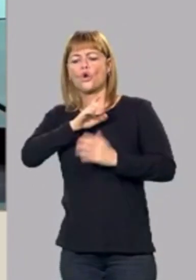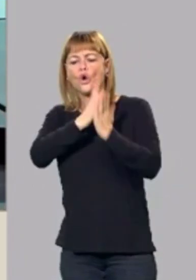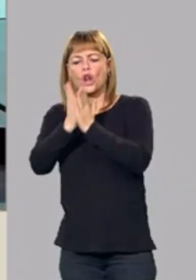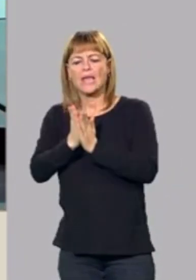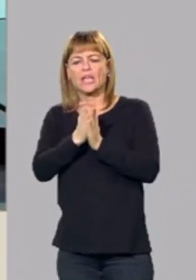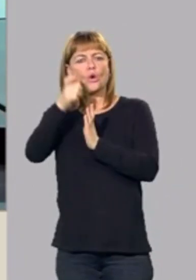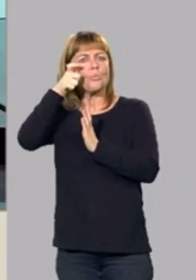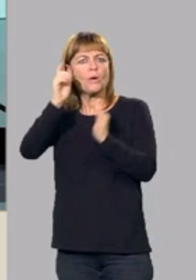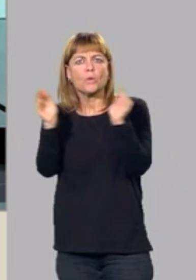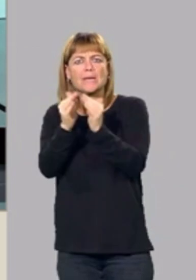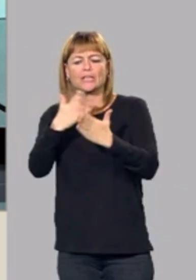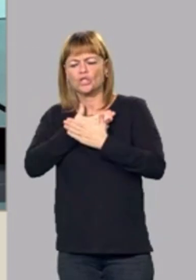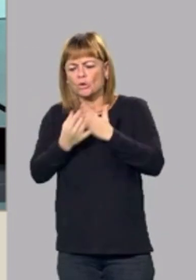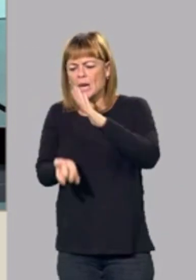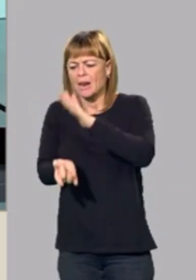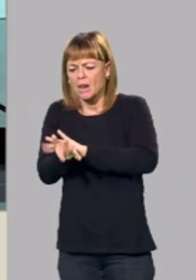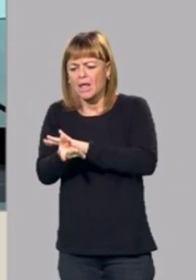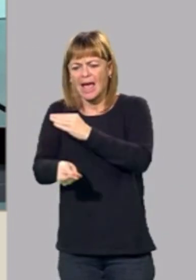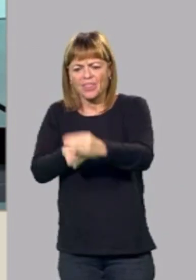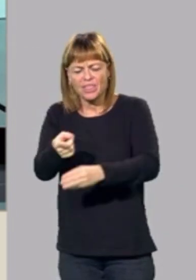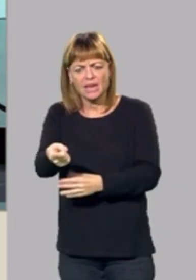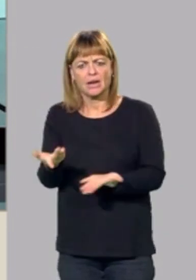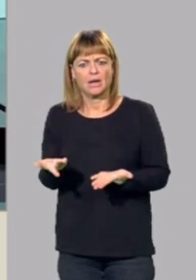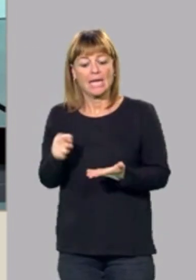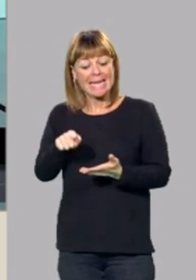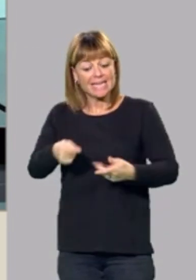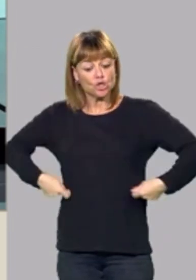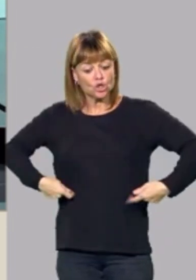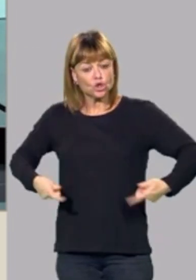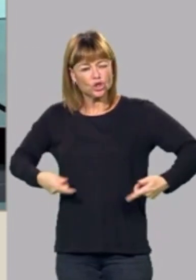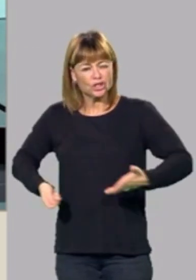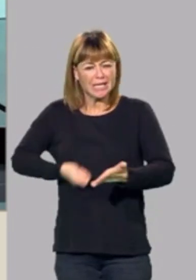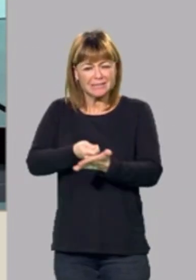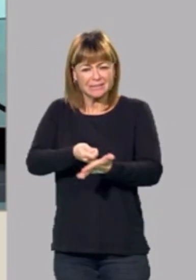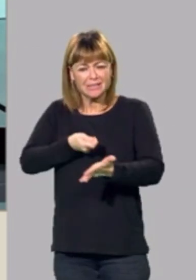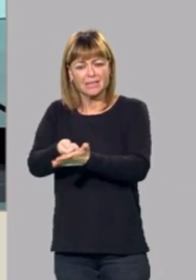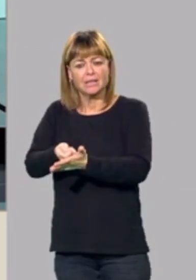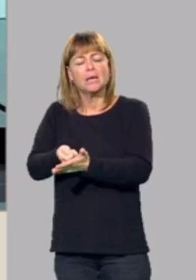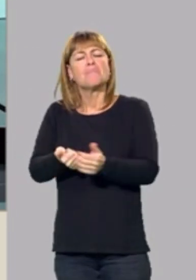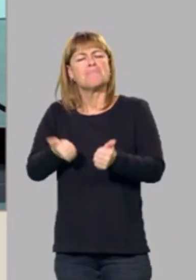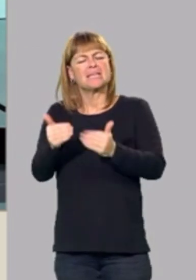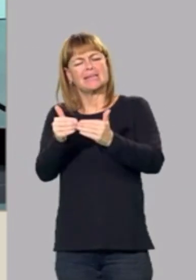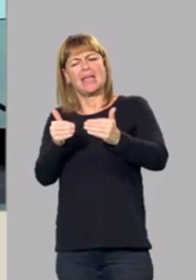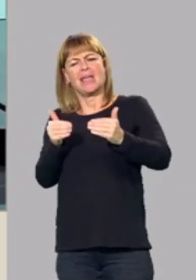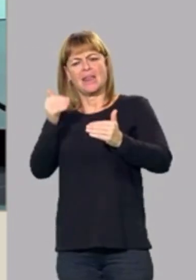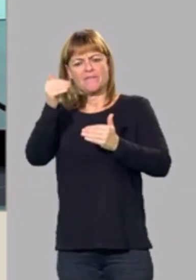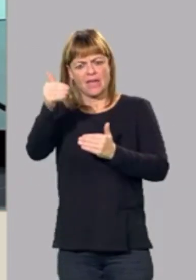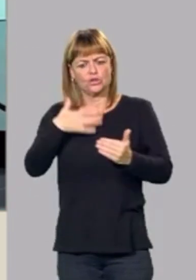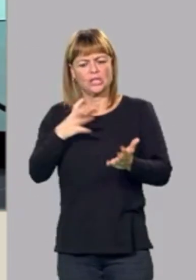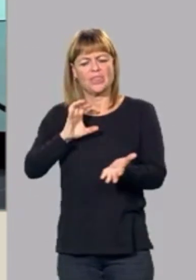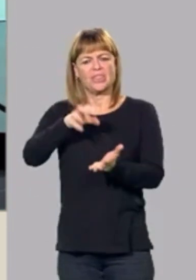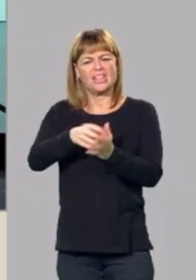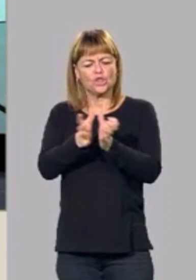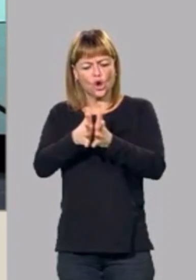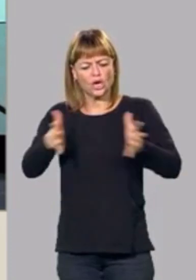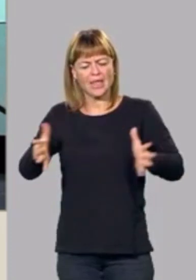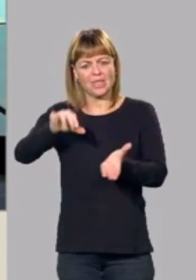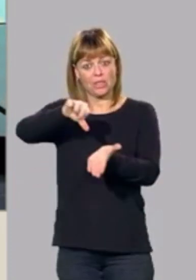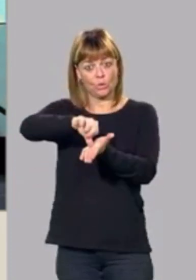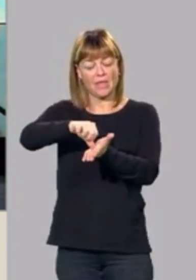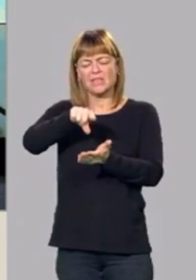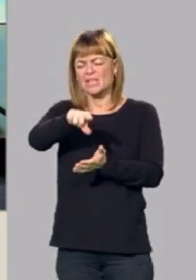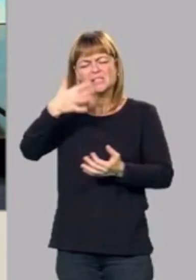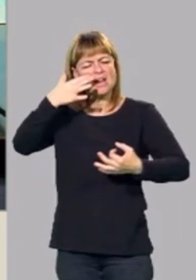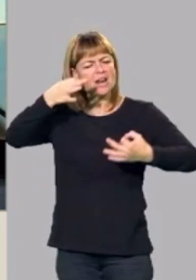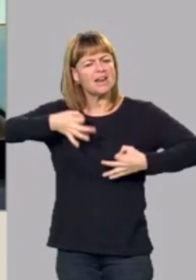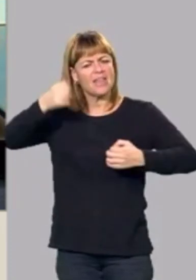pequeño de Teruel. Esos costes son mucho más elevados que tener un centro grande en una ciudad. Y esa es la realidad de